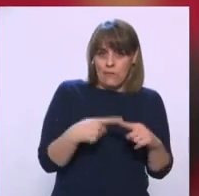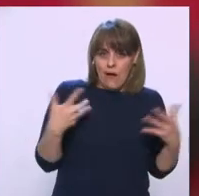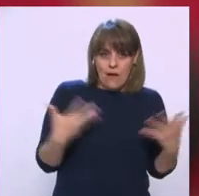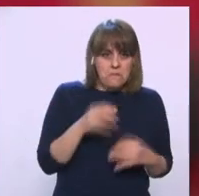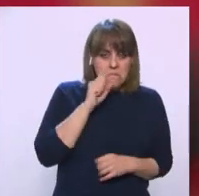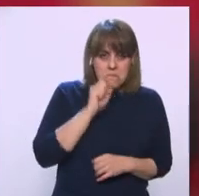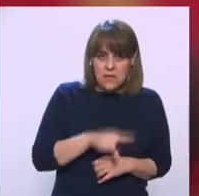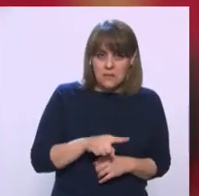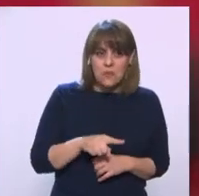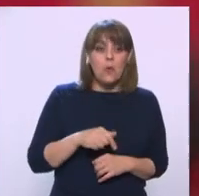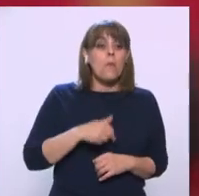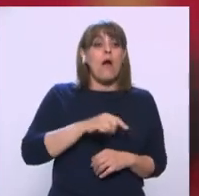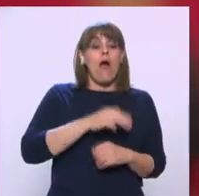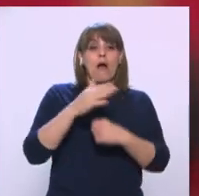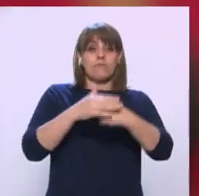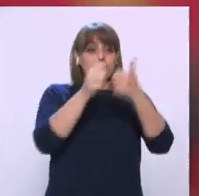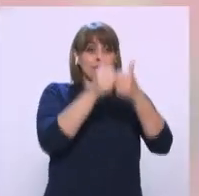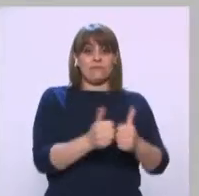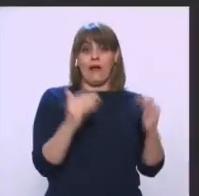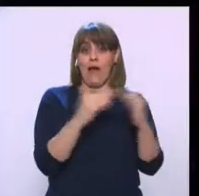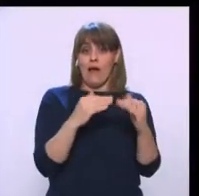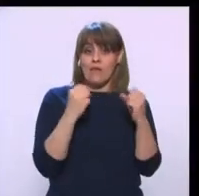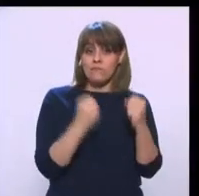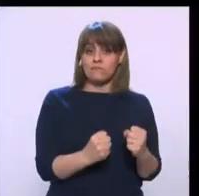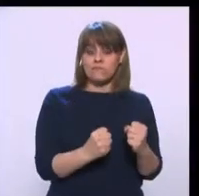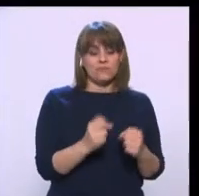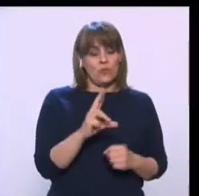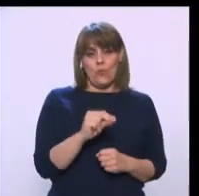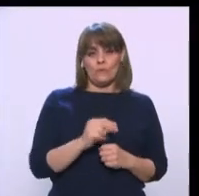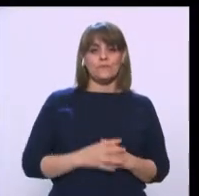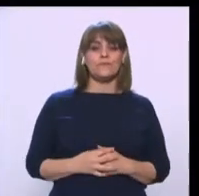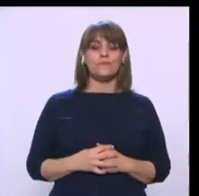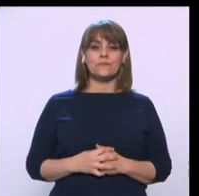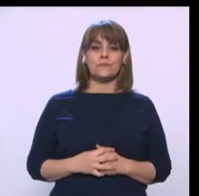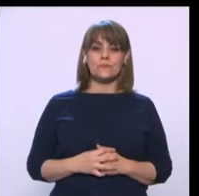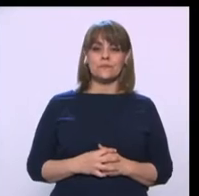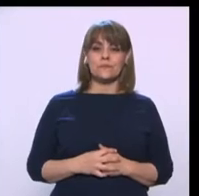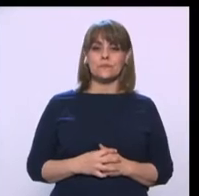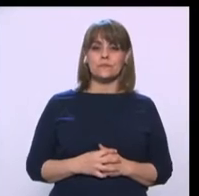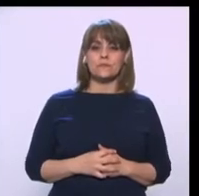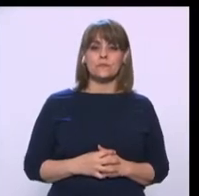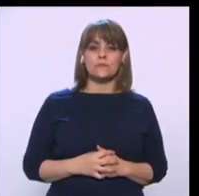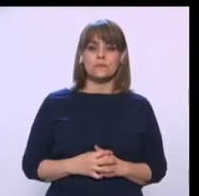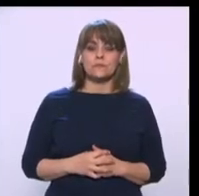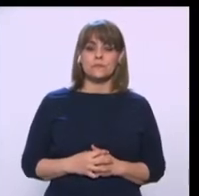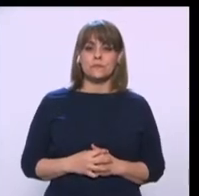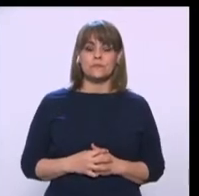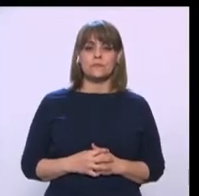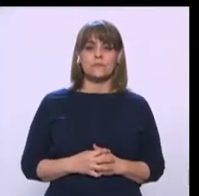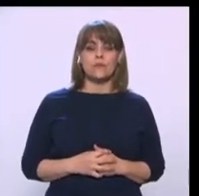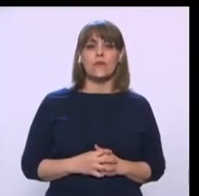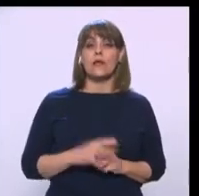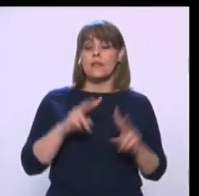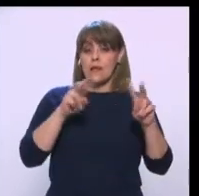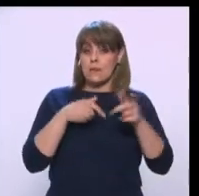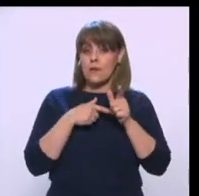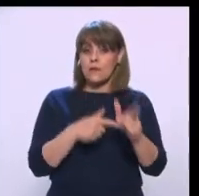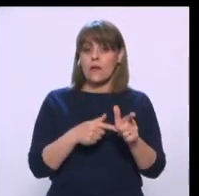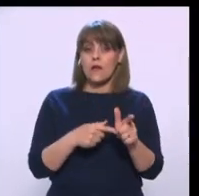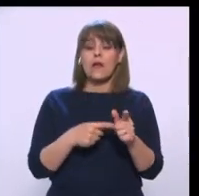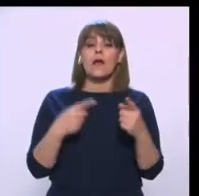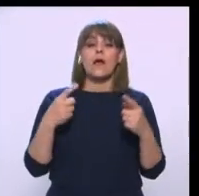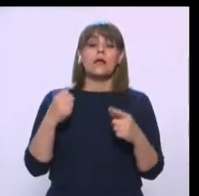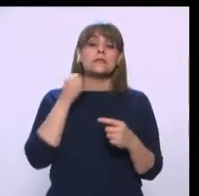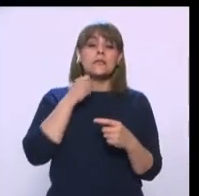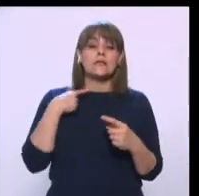No ha habido Toque de queda Bueno seguimos Con este tema Porque las Comparacencias De los secretarios Ante los legisladores